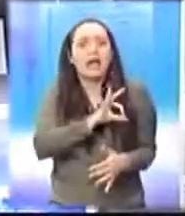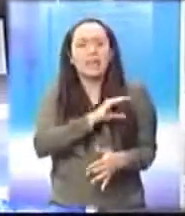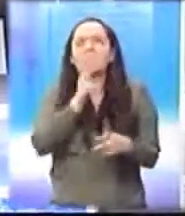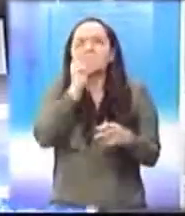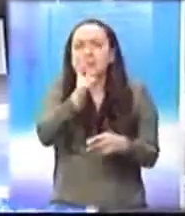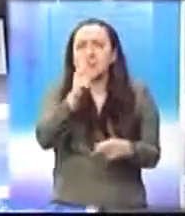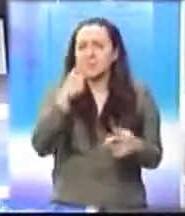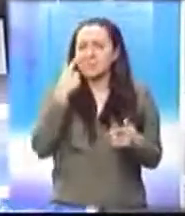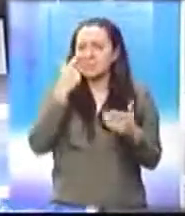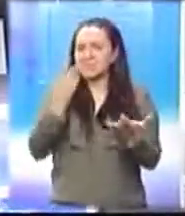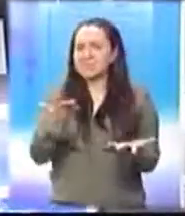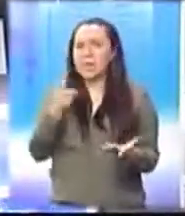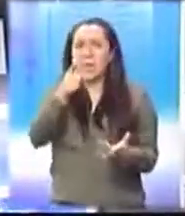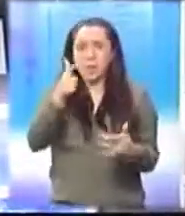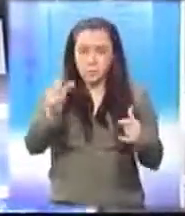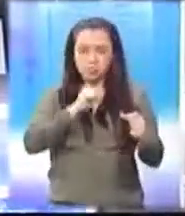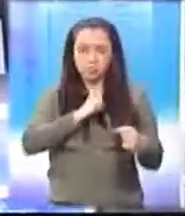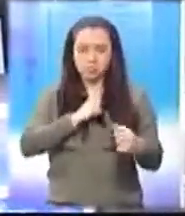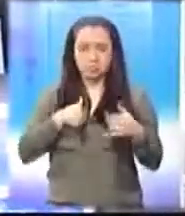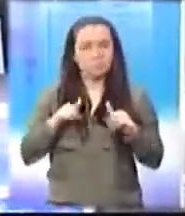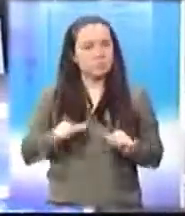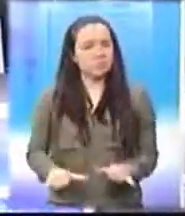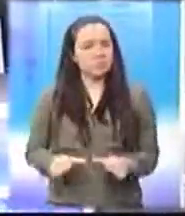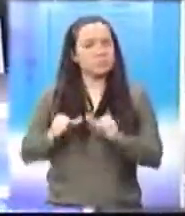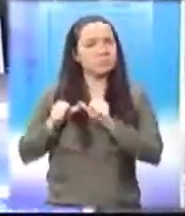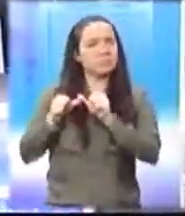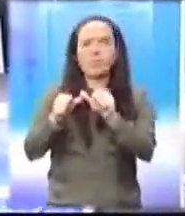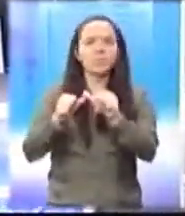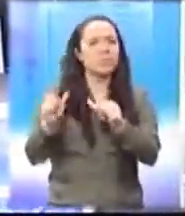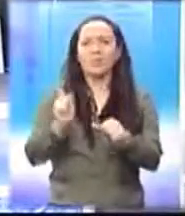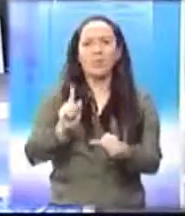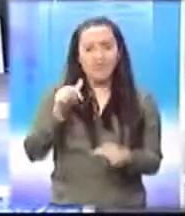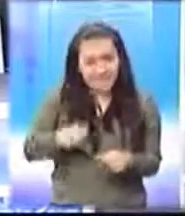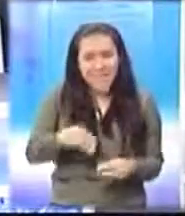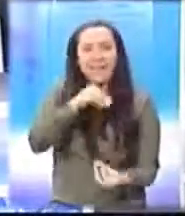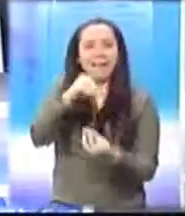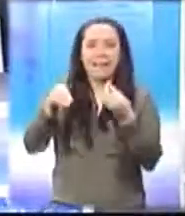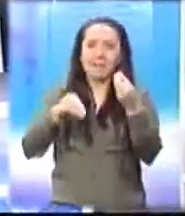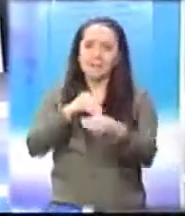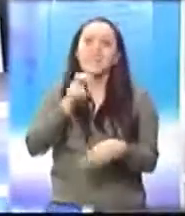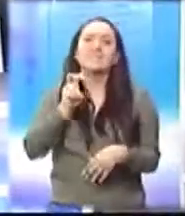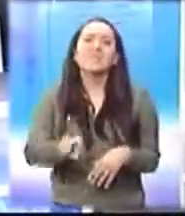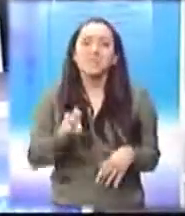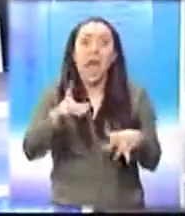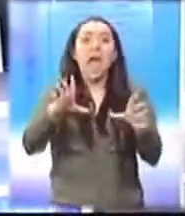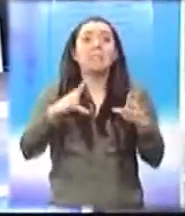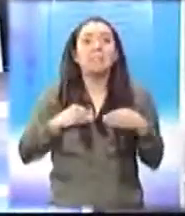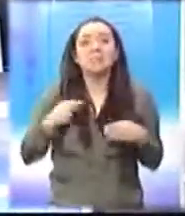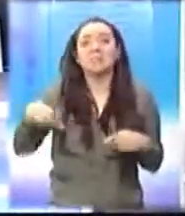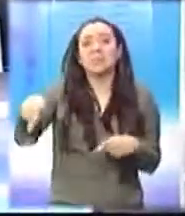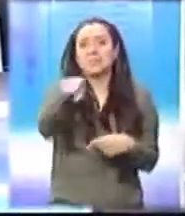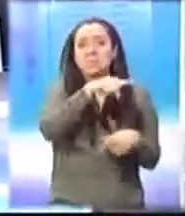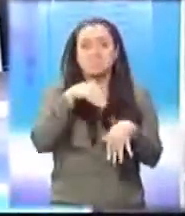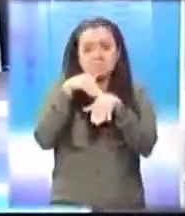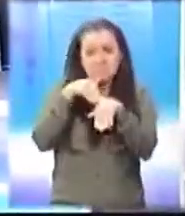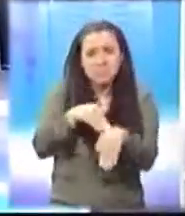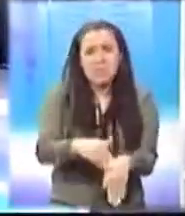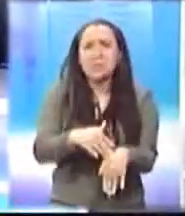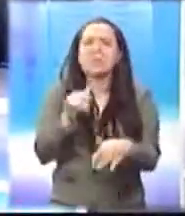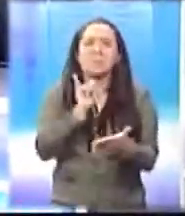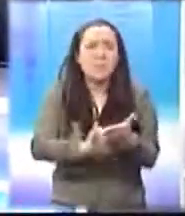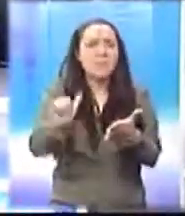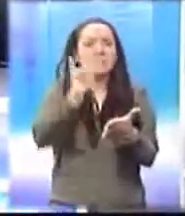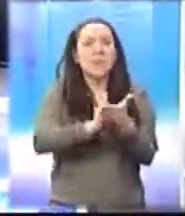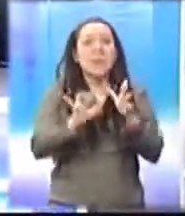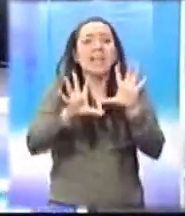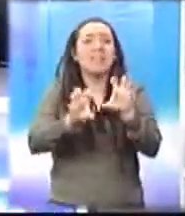estos puestos fueran de su propiedad. Algo tiene que cambiar. No podemos permitir que se siga mancillando este